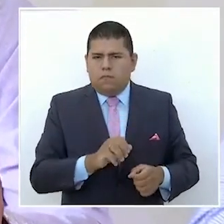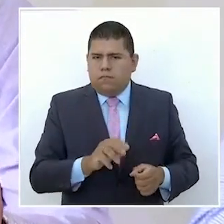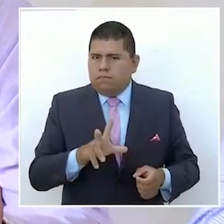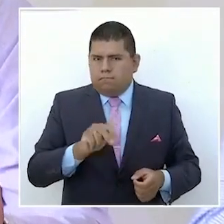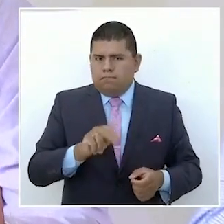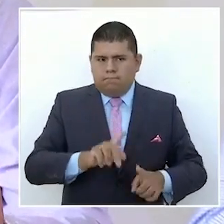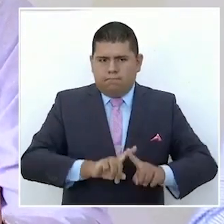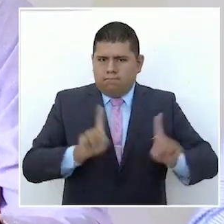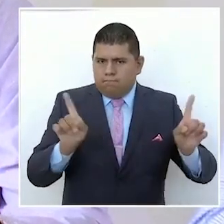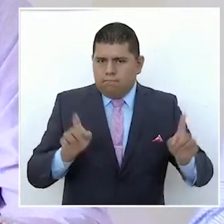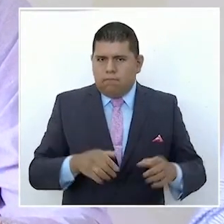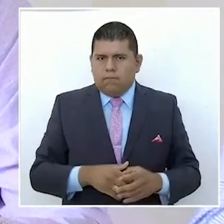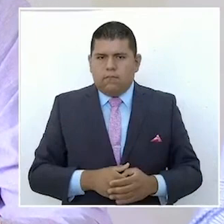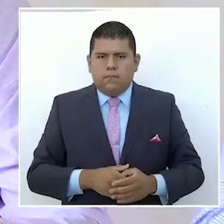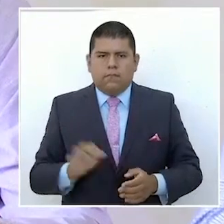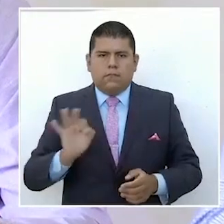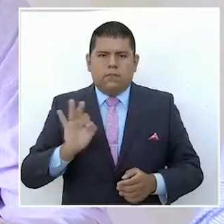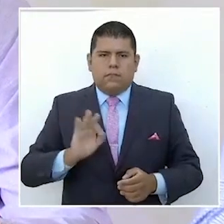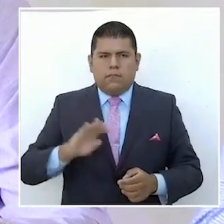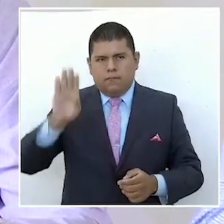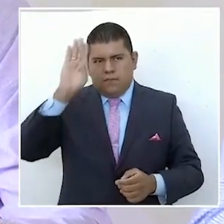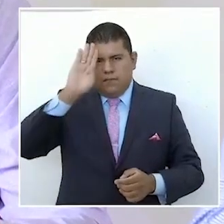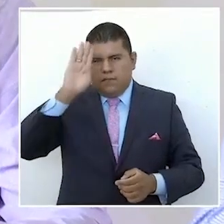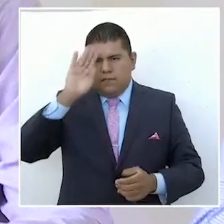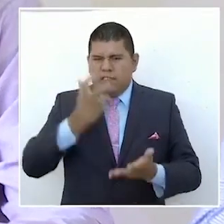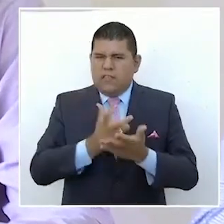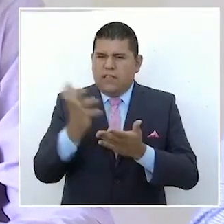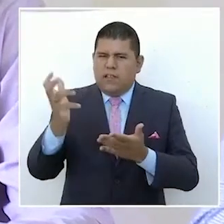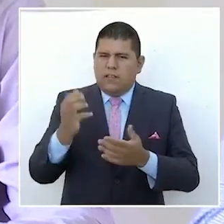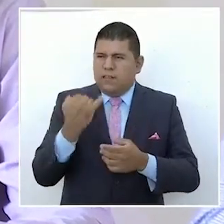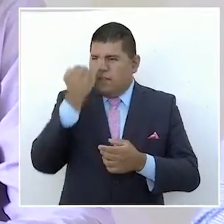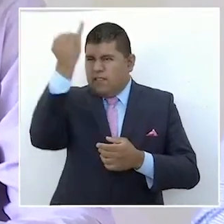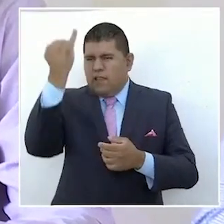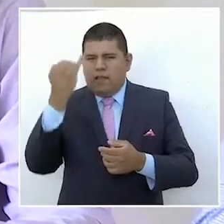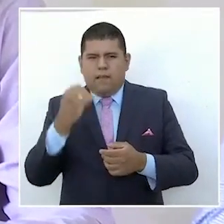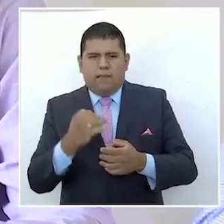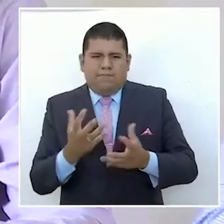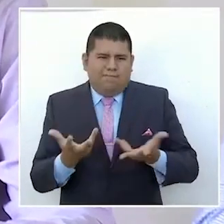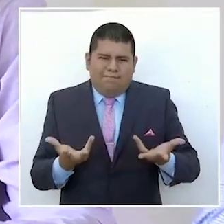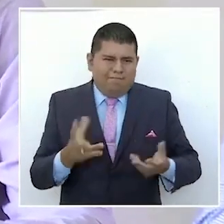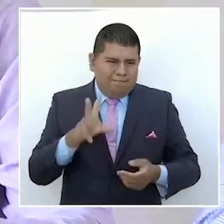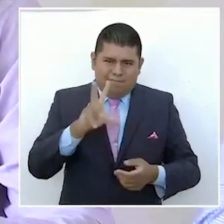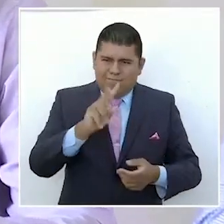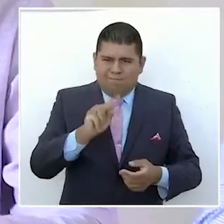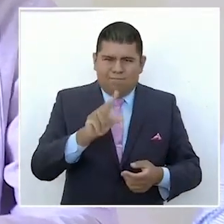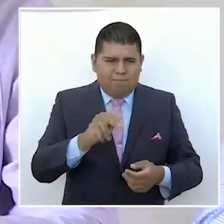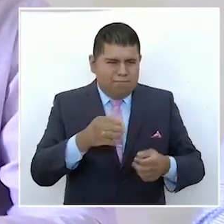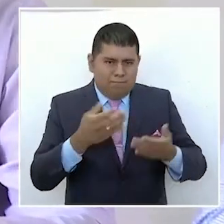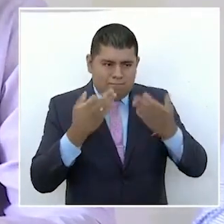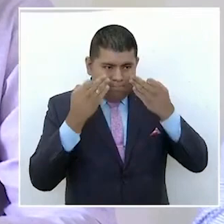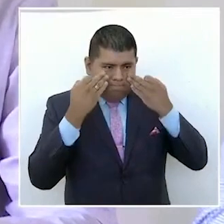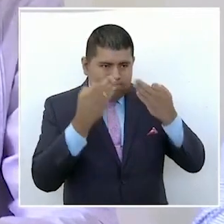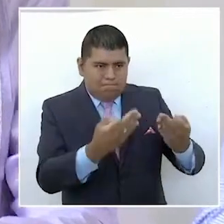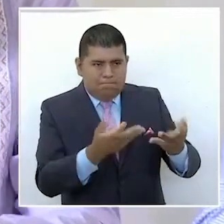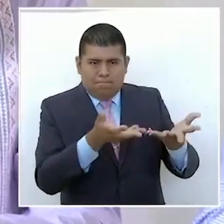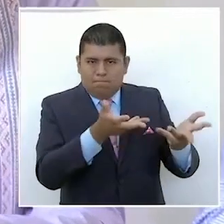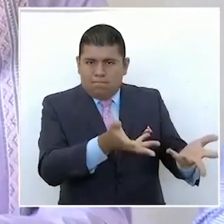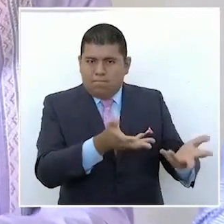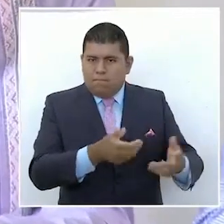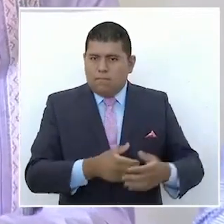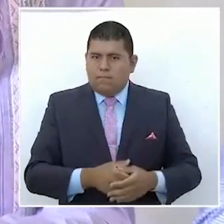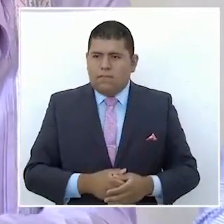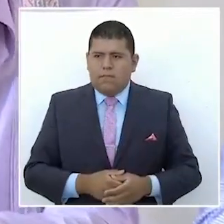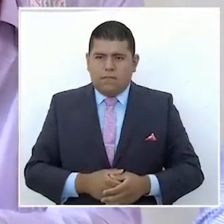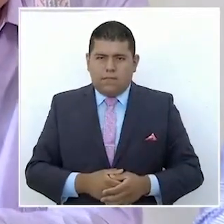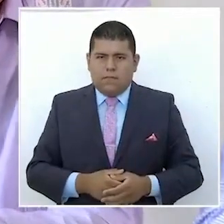extraterrestre? No, es lo que llevan a cabo